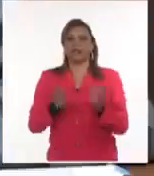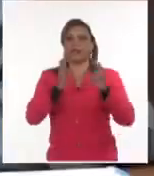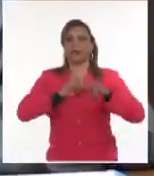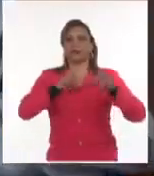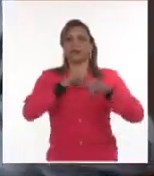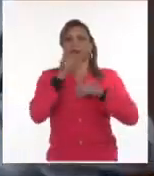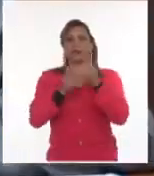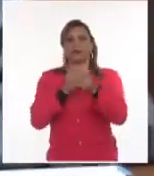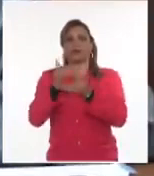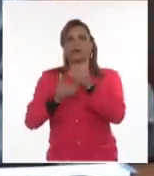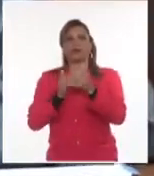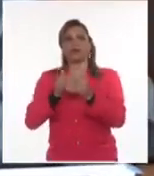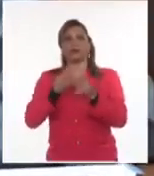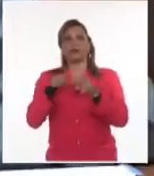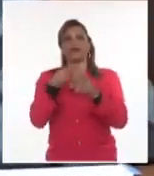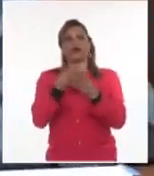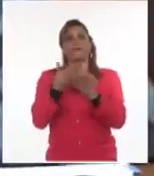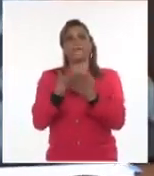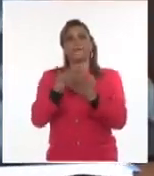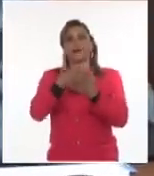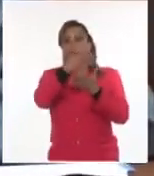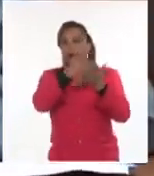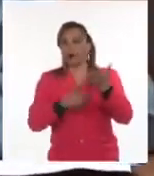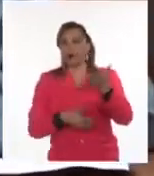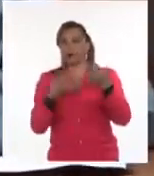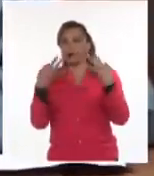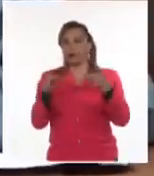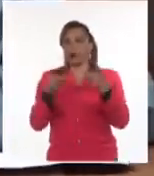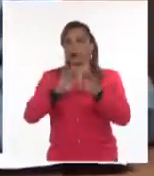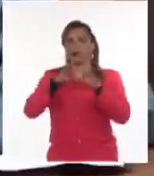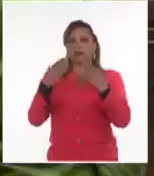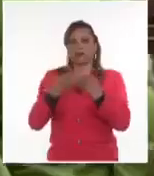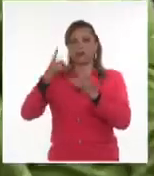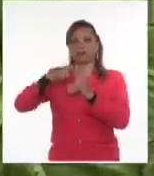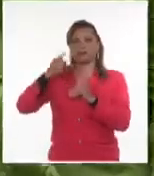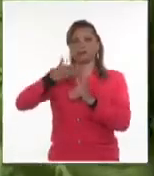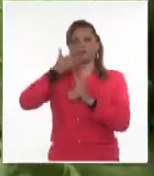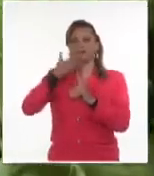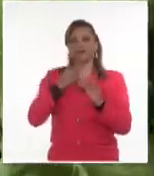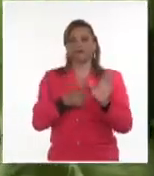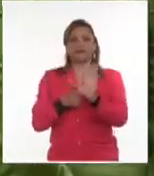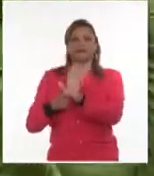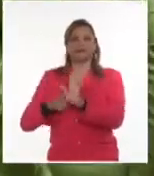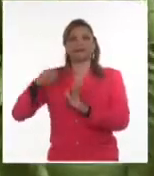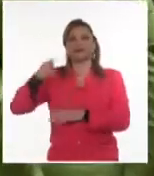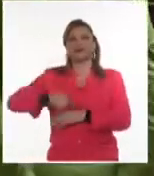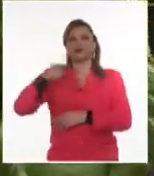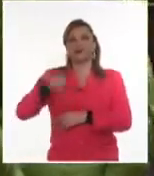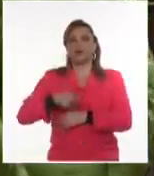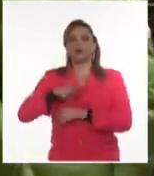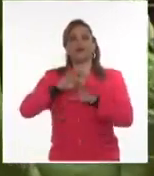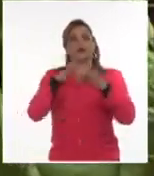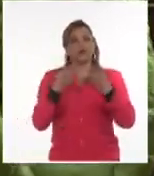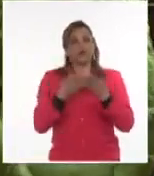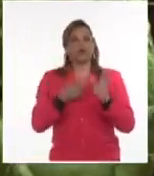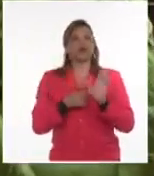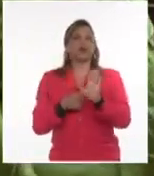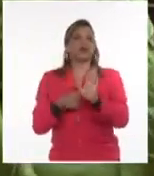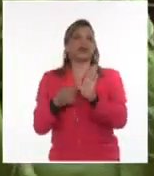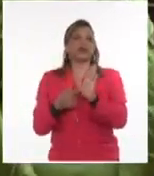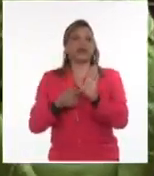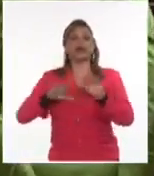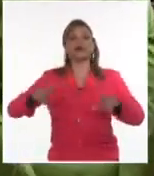proceso y las pruebas periciales, documentales y testificales presentadas en el juicio son una muestra del